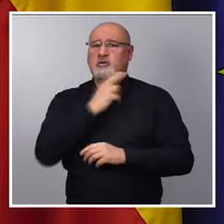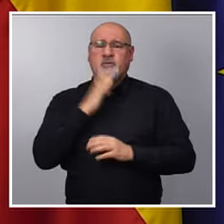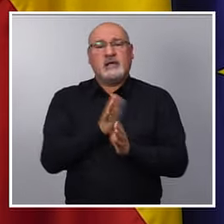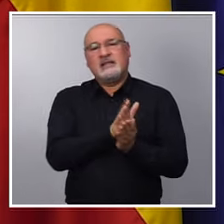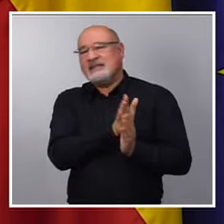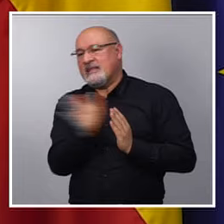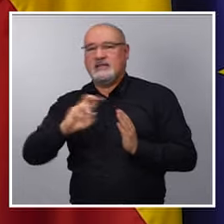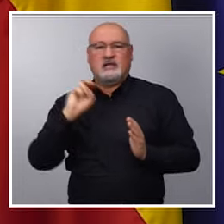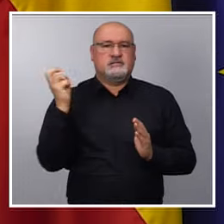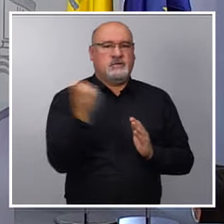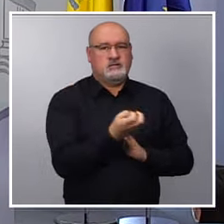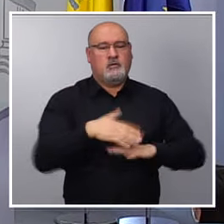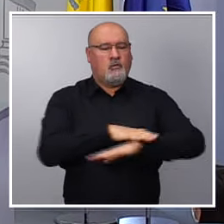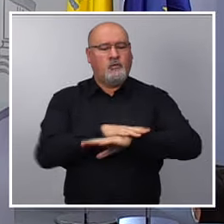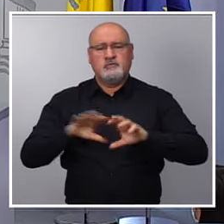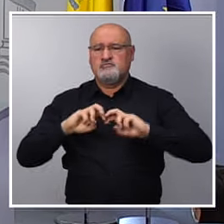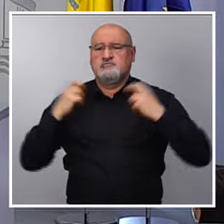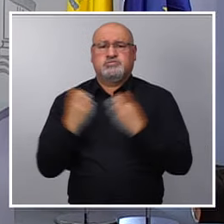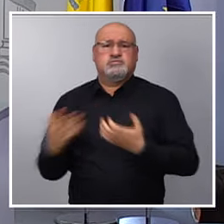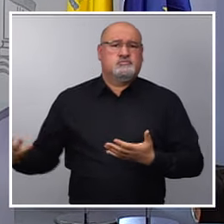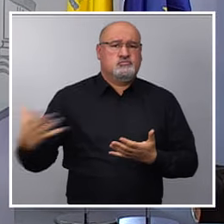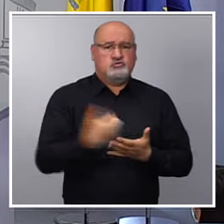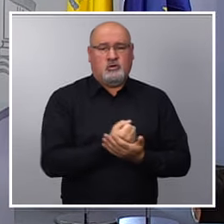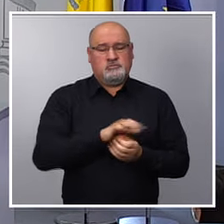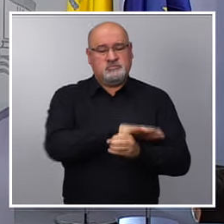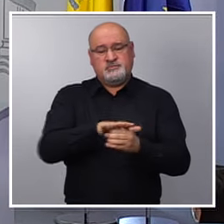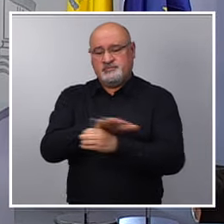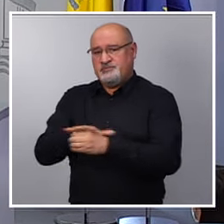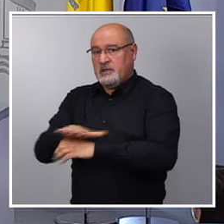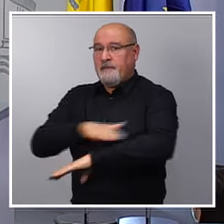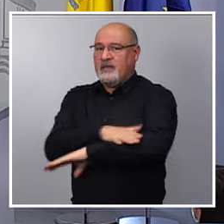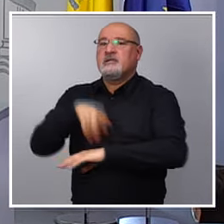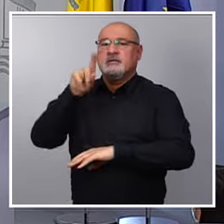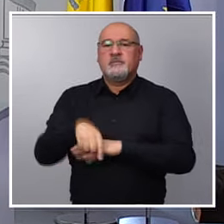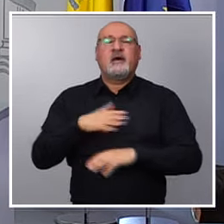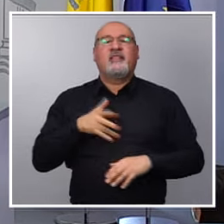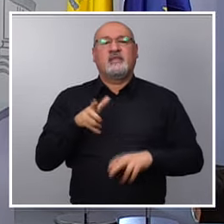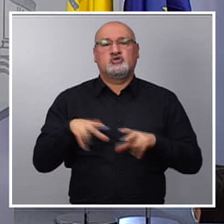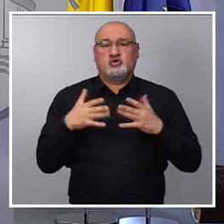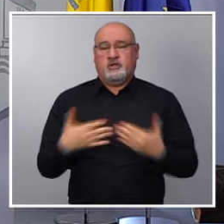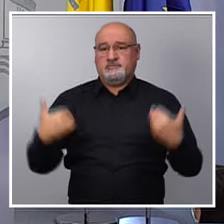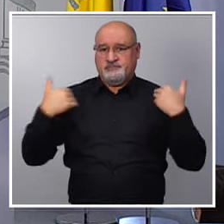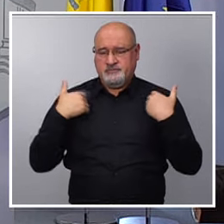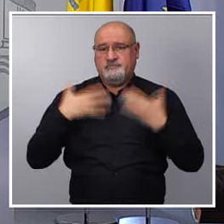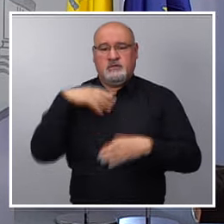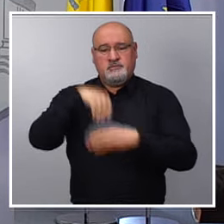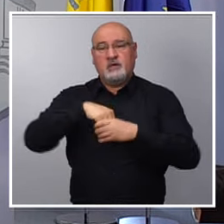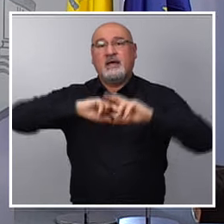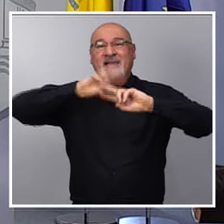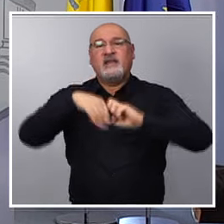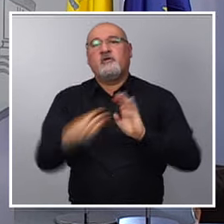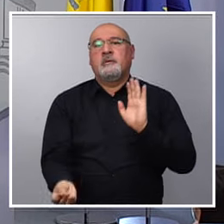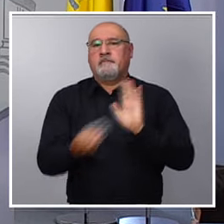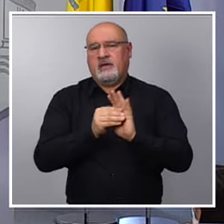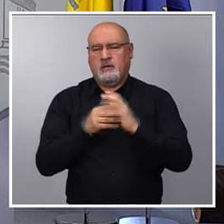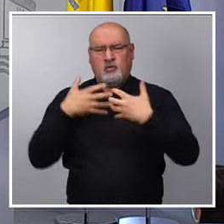conjunto del Gobierno y por eso desde todos los ministerios, también desde el Ministerio de Derechos Sociales incorporamos reformas que nos permitan luchar de